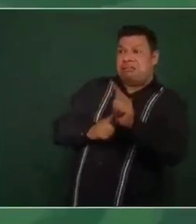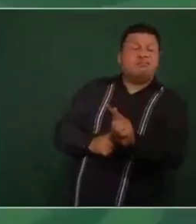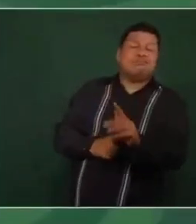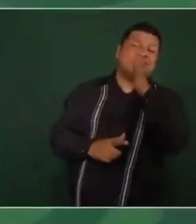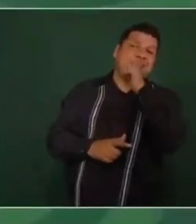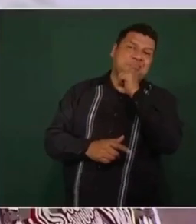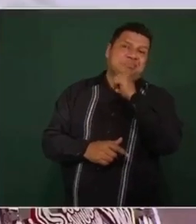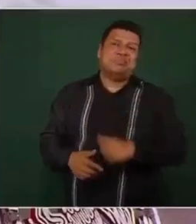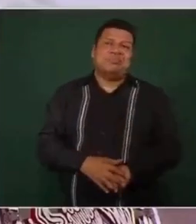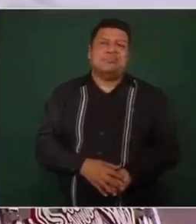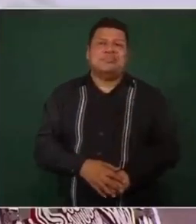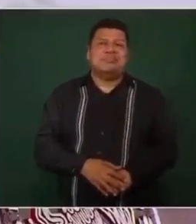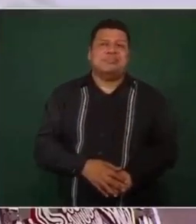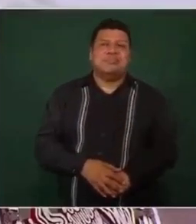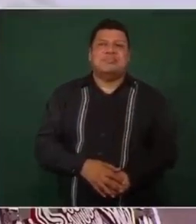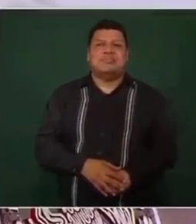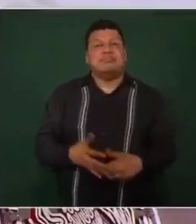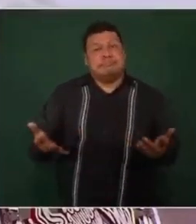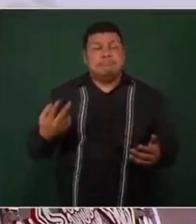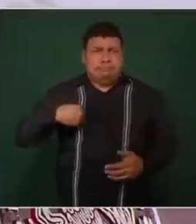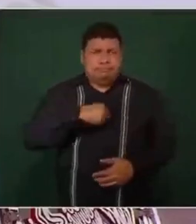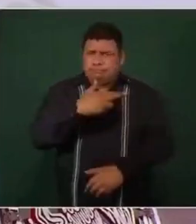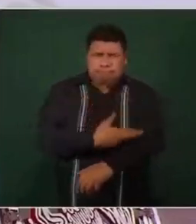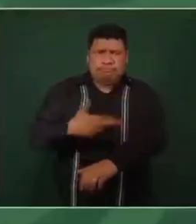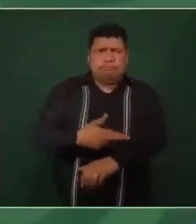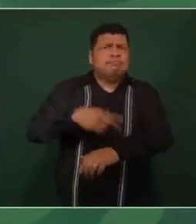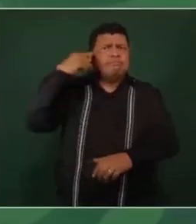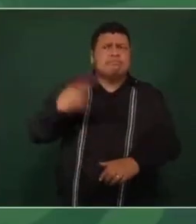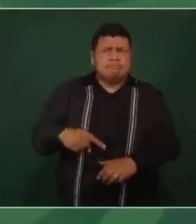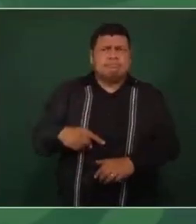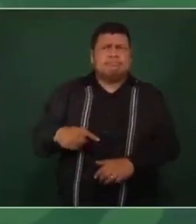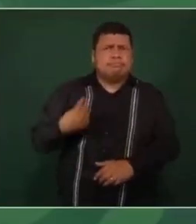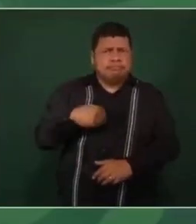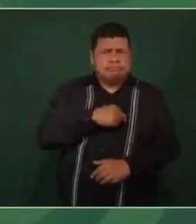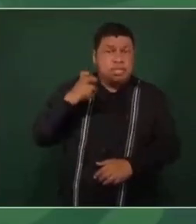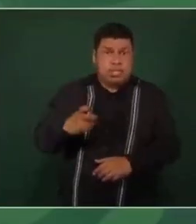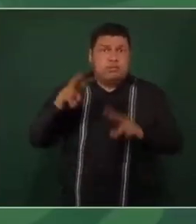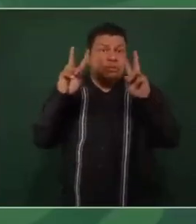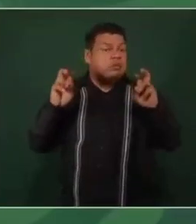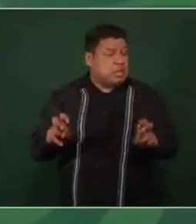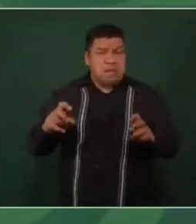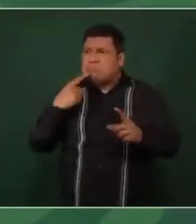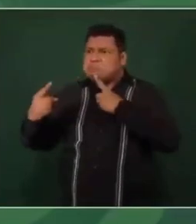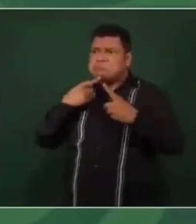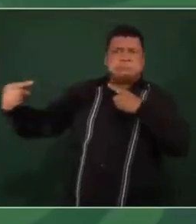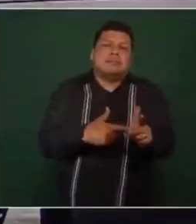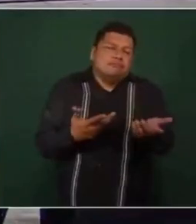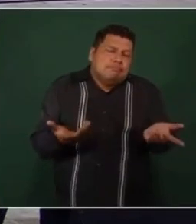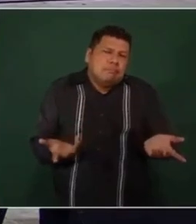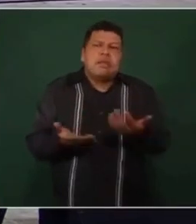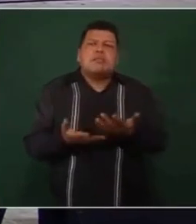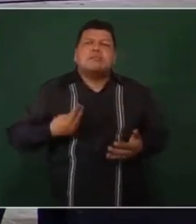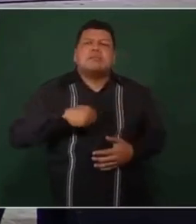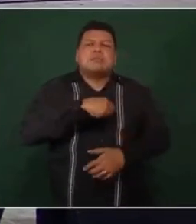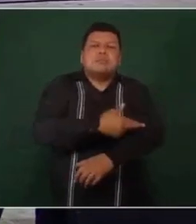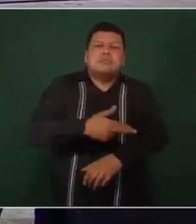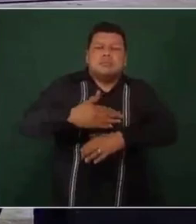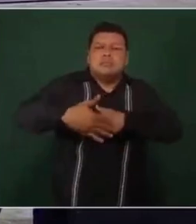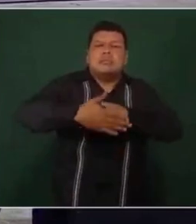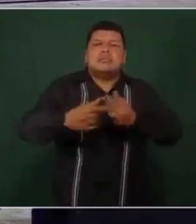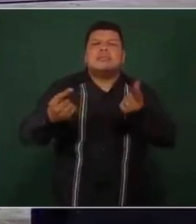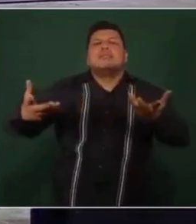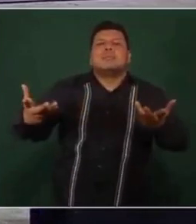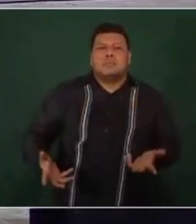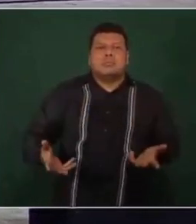declarar inconstitucional la ley. Y vamos a hacer este asunto un tema de debate nacional. Lo que queremos es